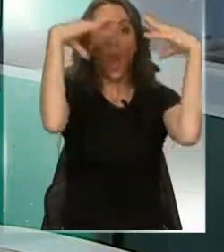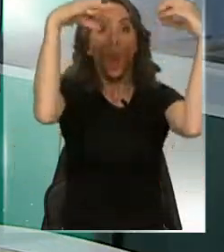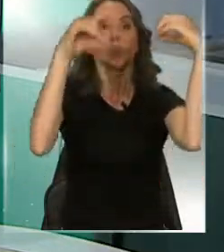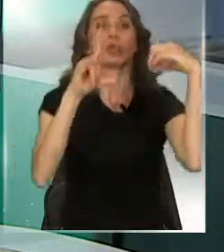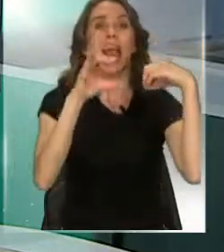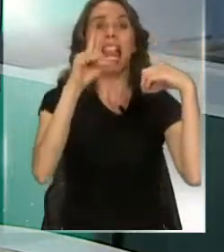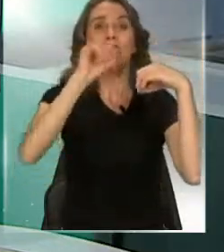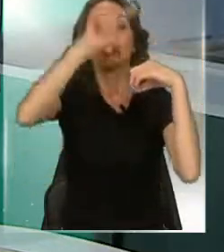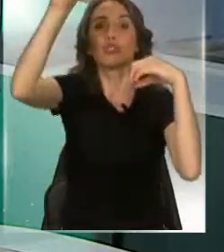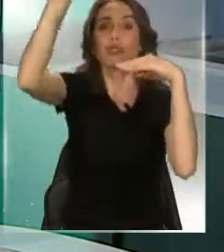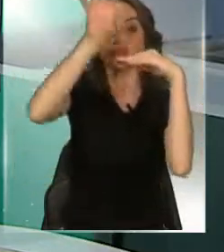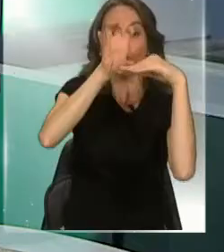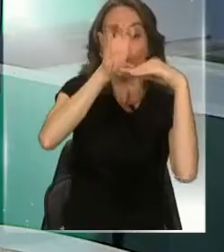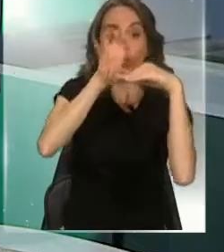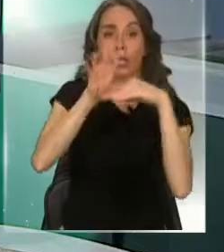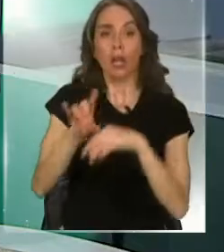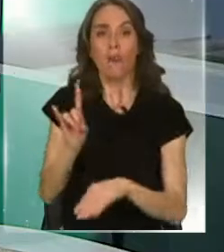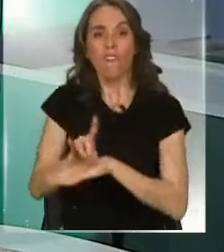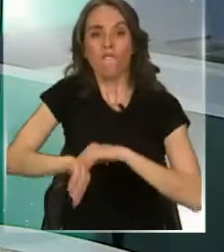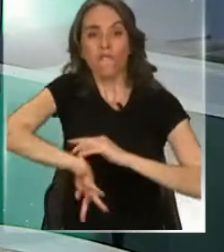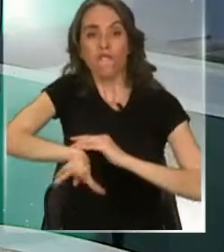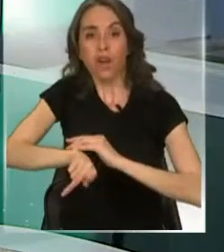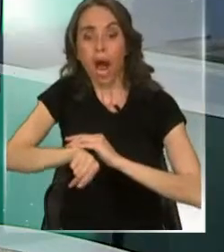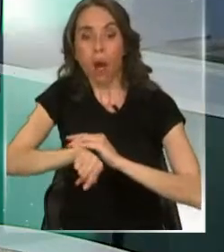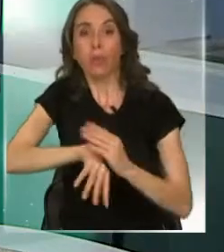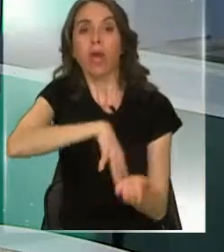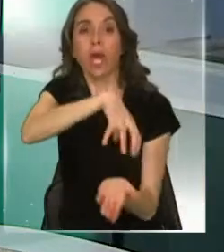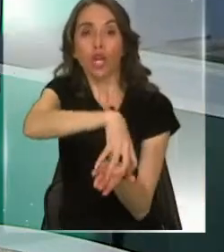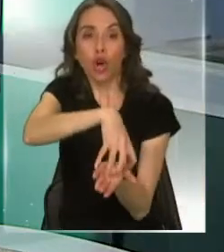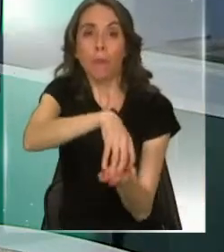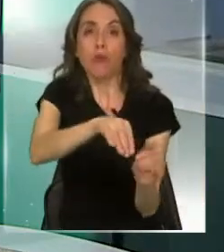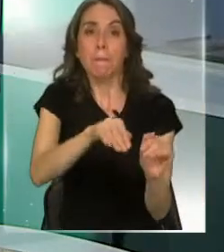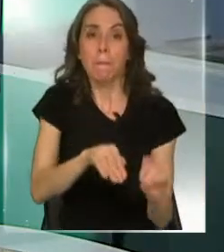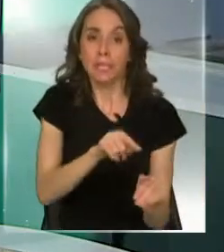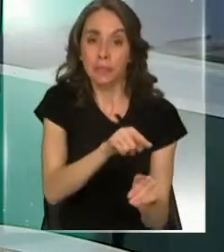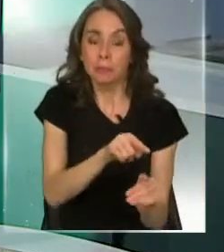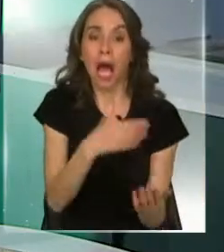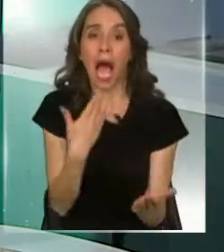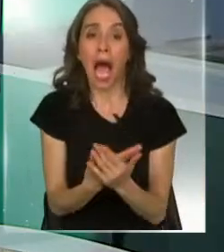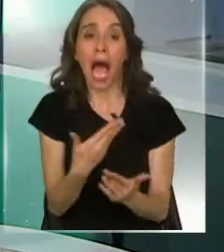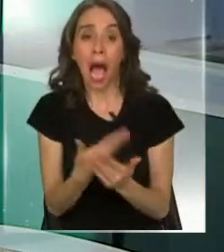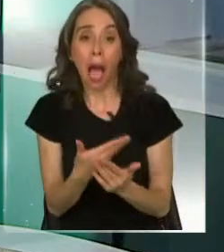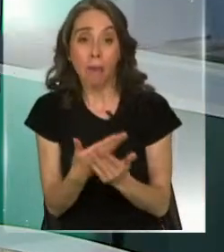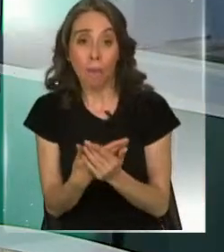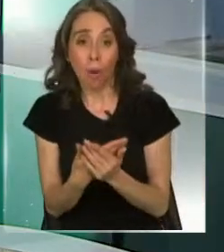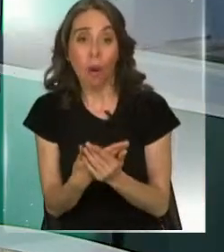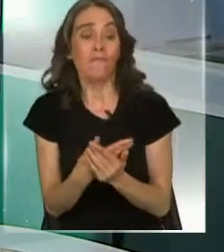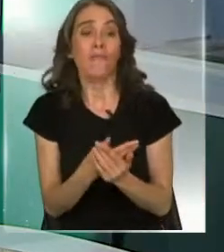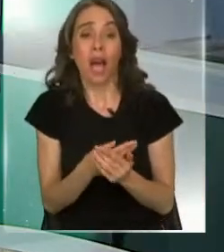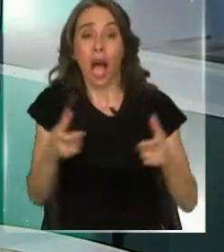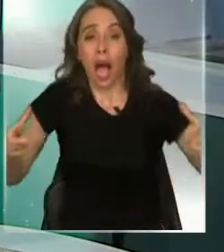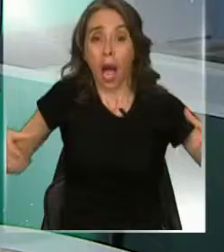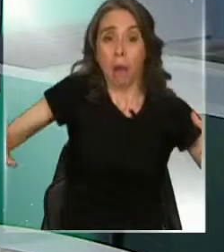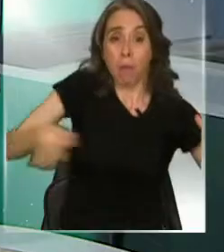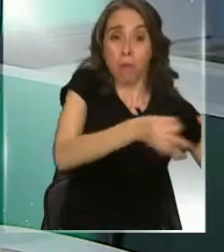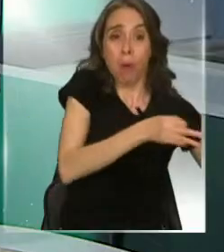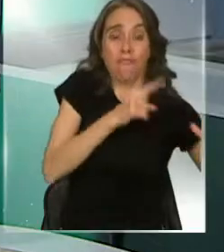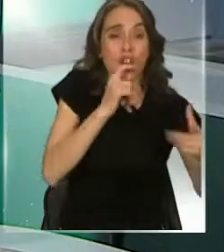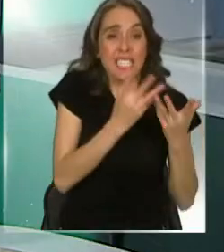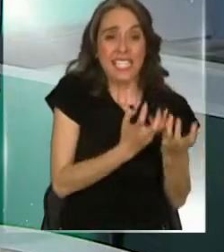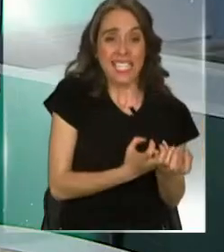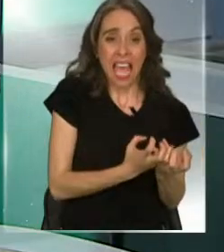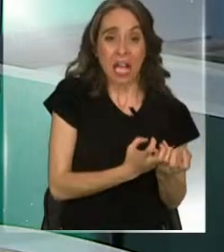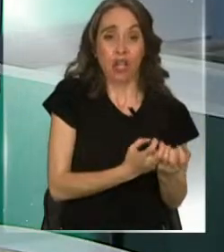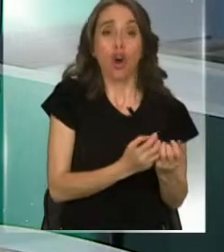presunto fraude sacude también a esa comuna. Aprovechándose aparentemente de la sequía que atraviesa la zona, el alcalde subrogante habría